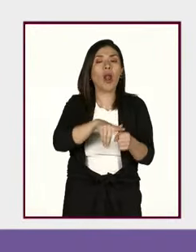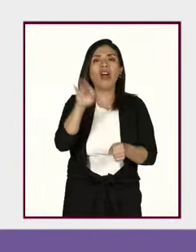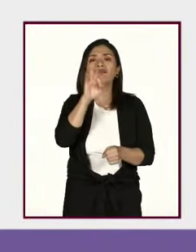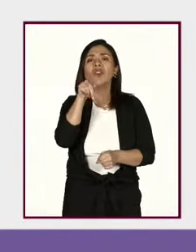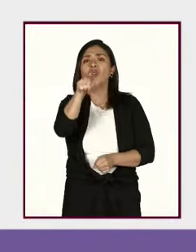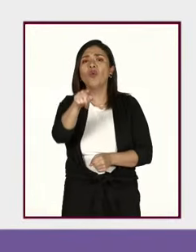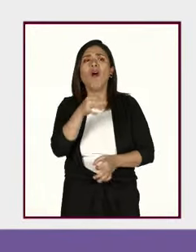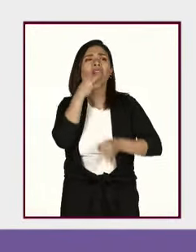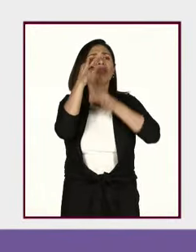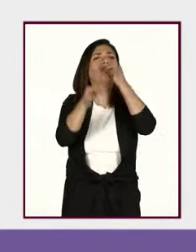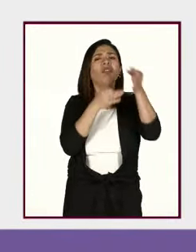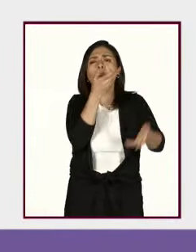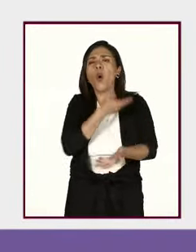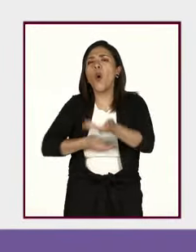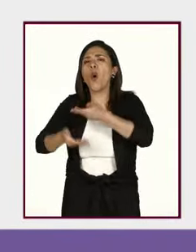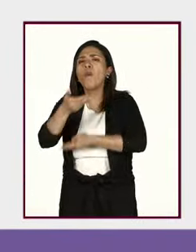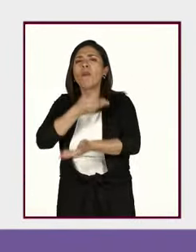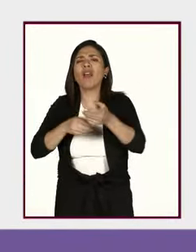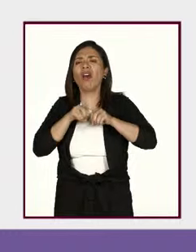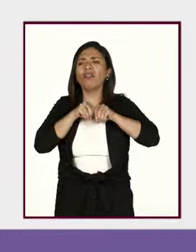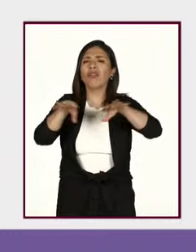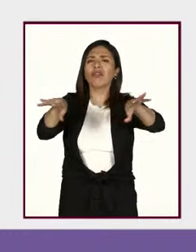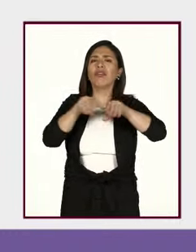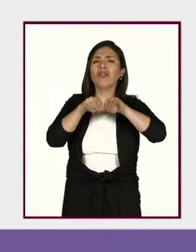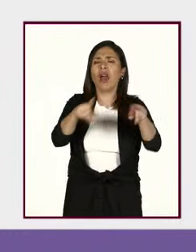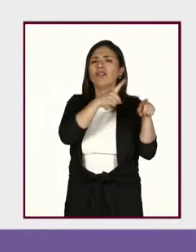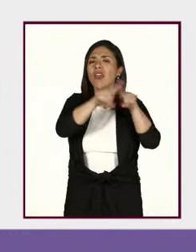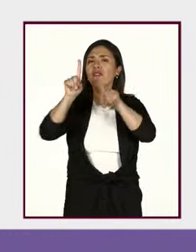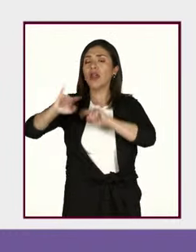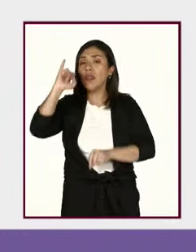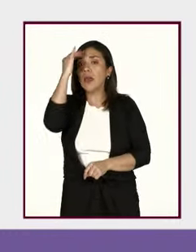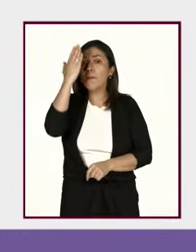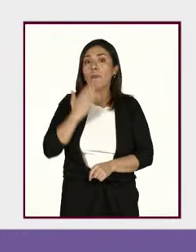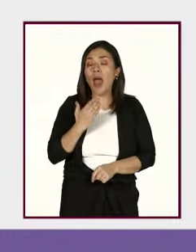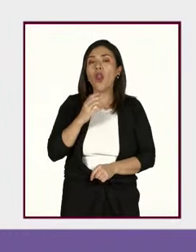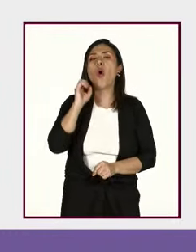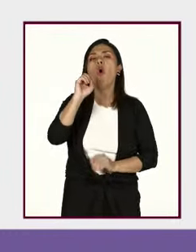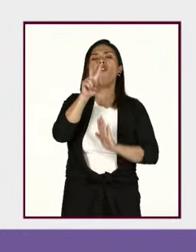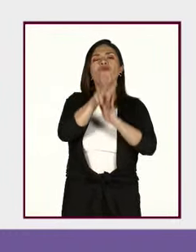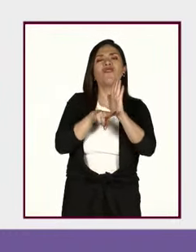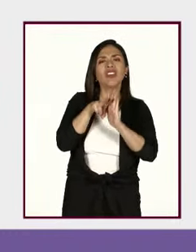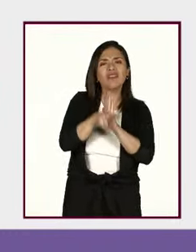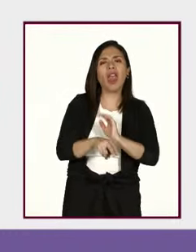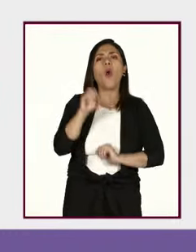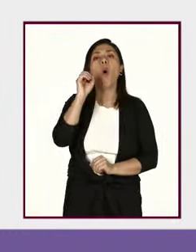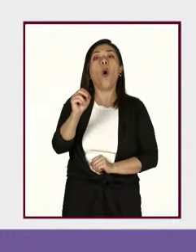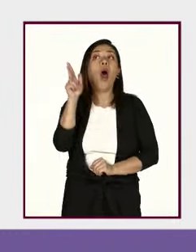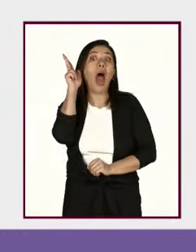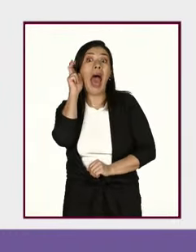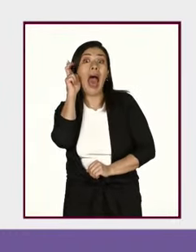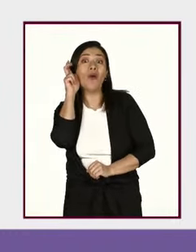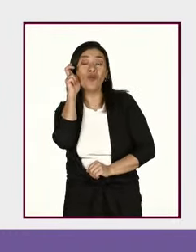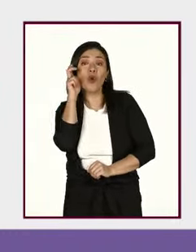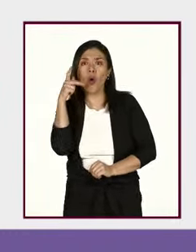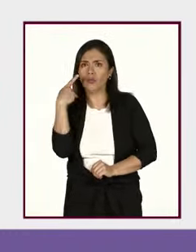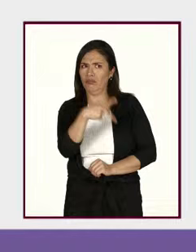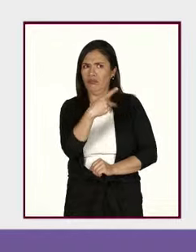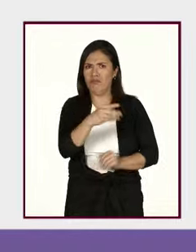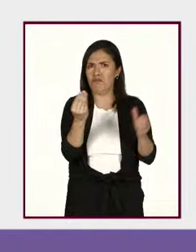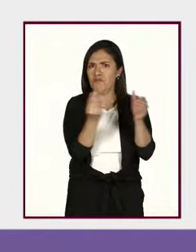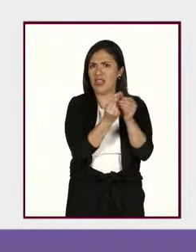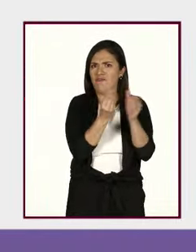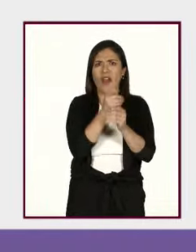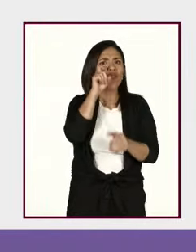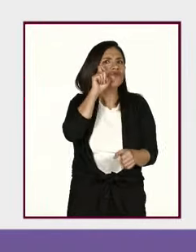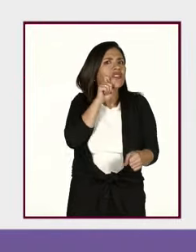divulgue, comparta, distribuya o publique imágenes, videos o audios de contenido íntimo sexual